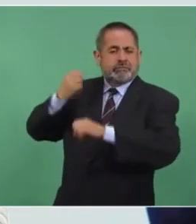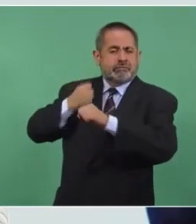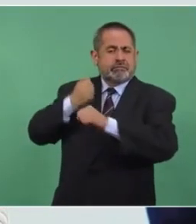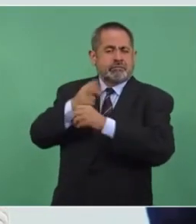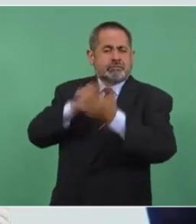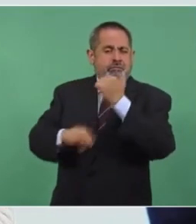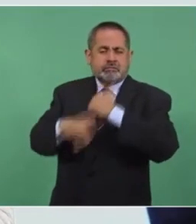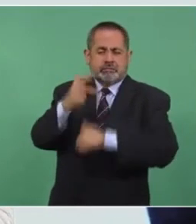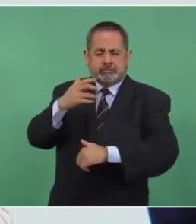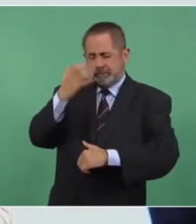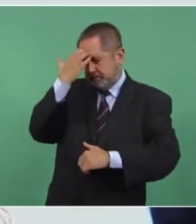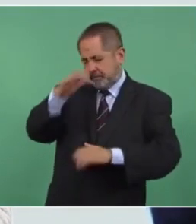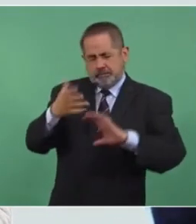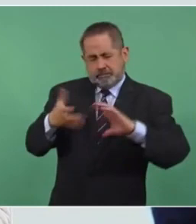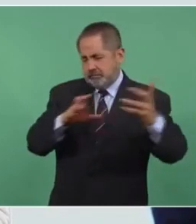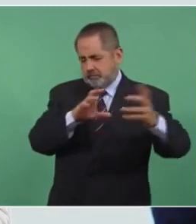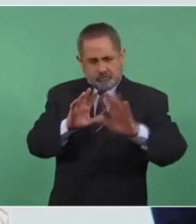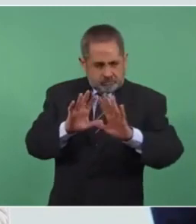2013,